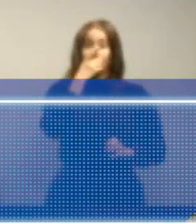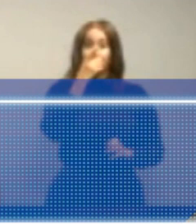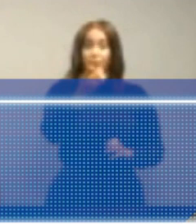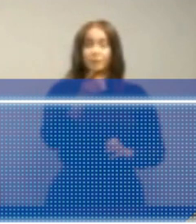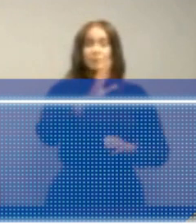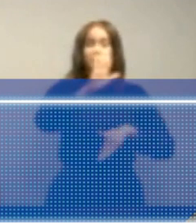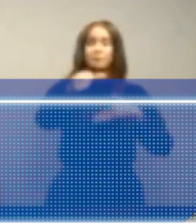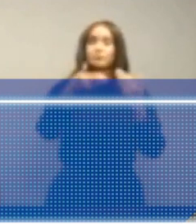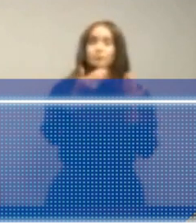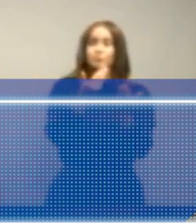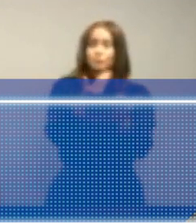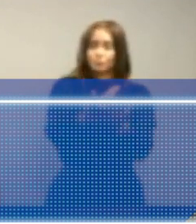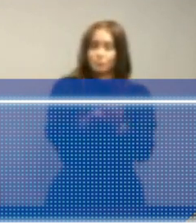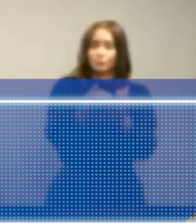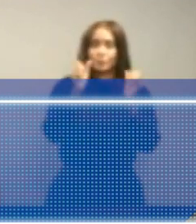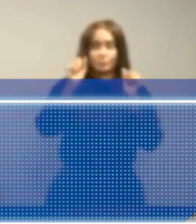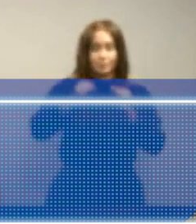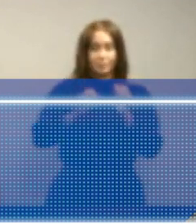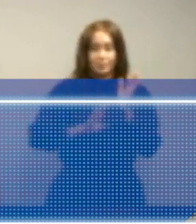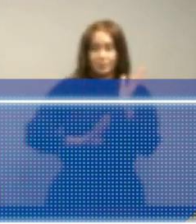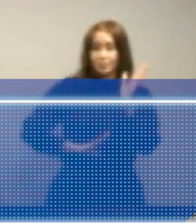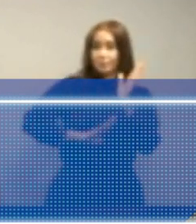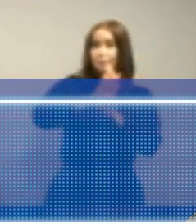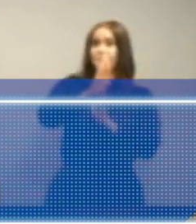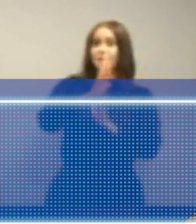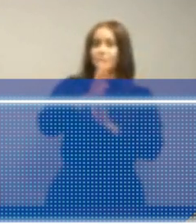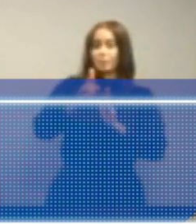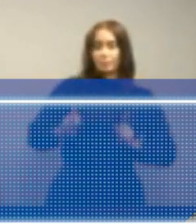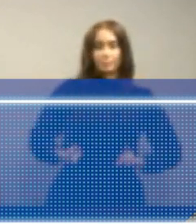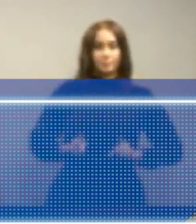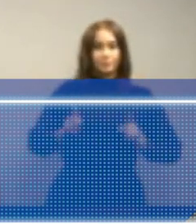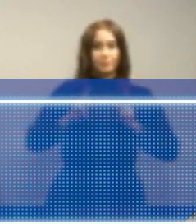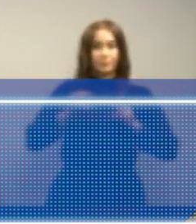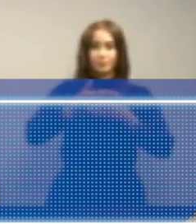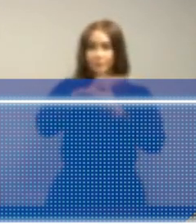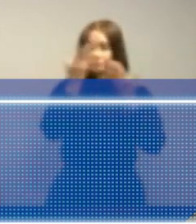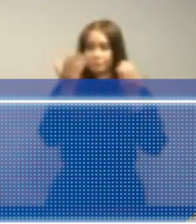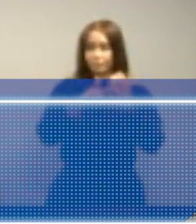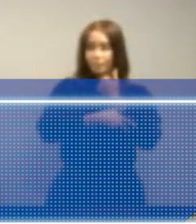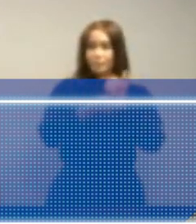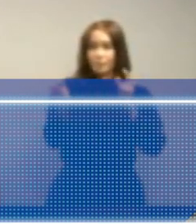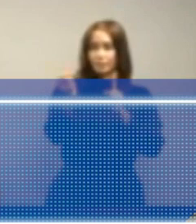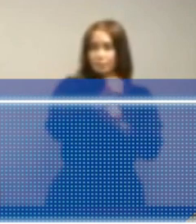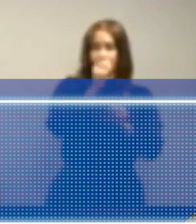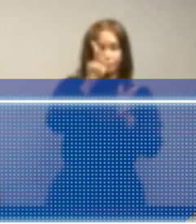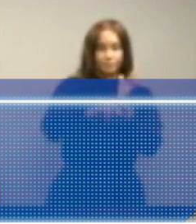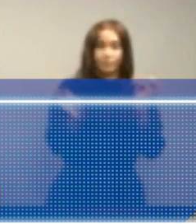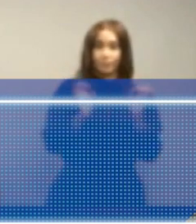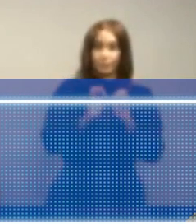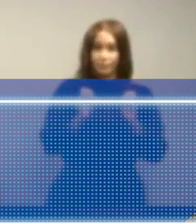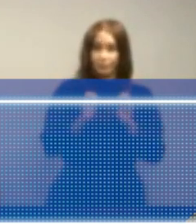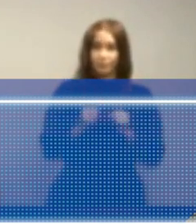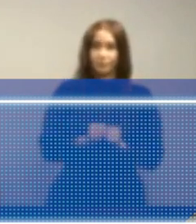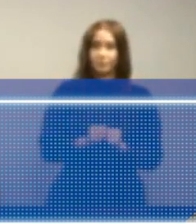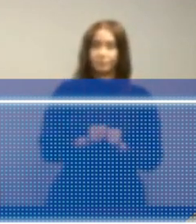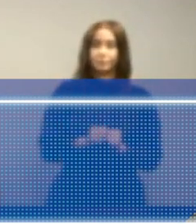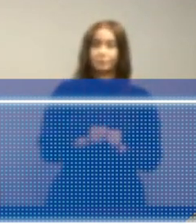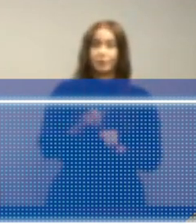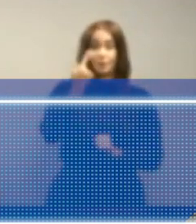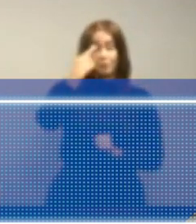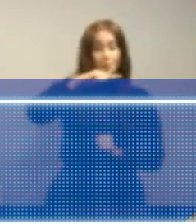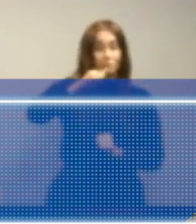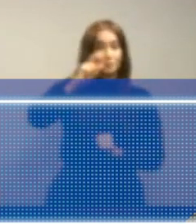todos merecemos desarrollar un proyecto de vida sin violencia. Por ello, debemos mejorar y atender la